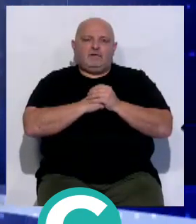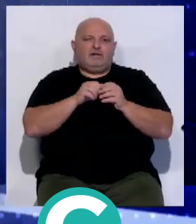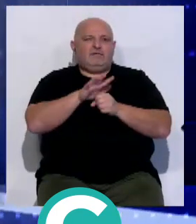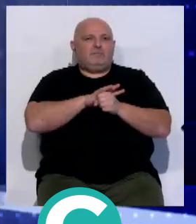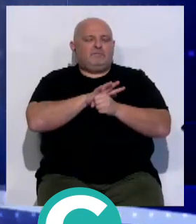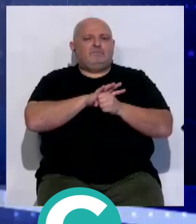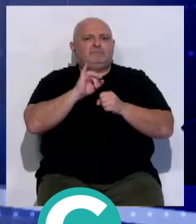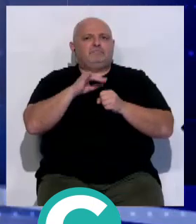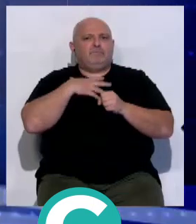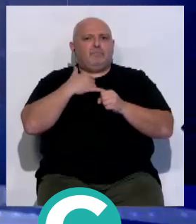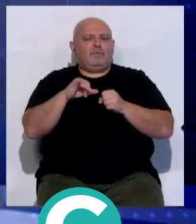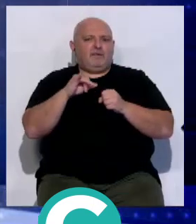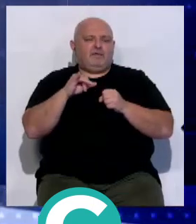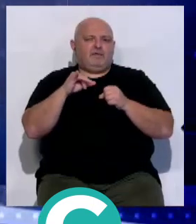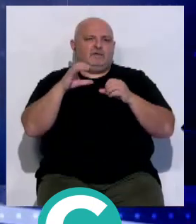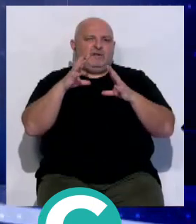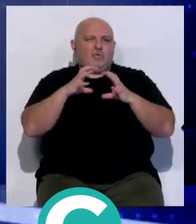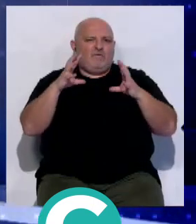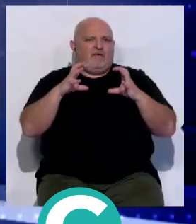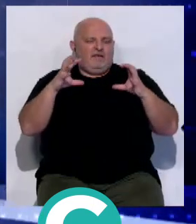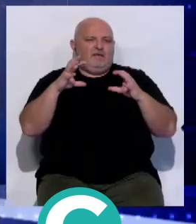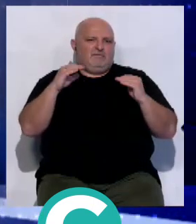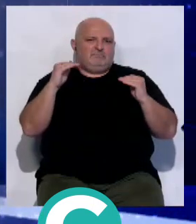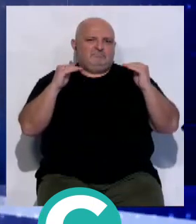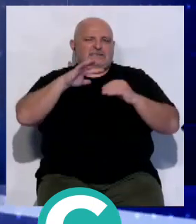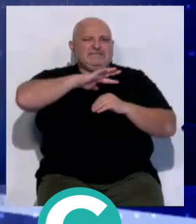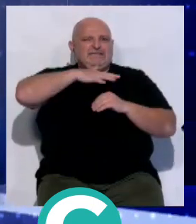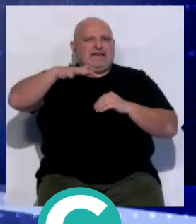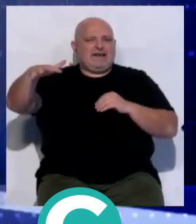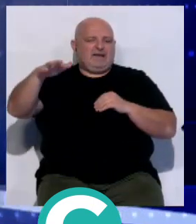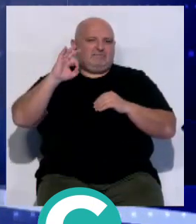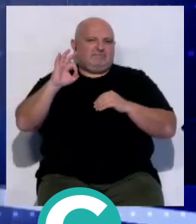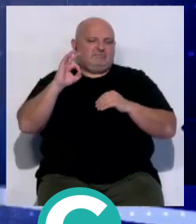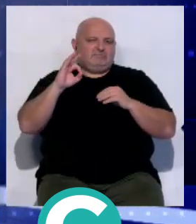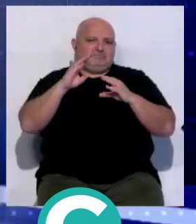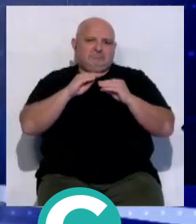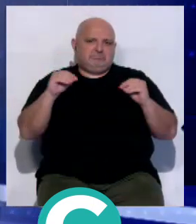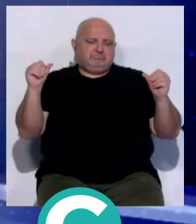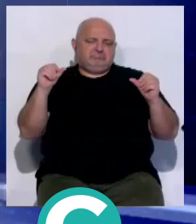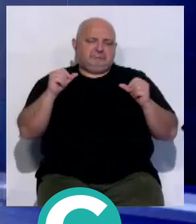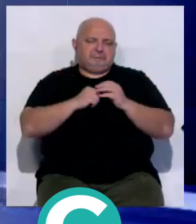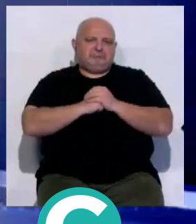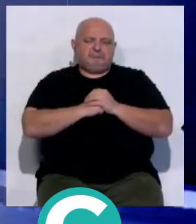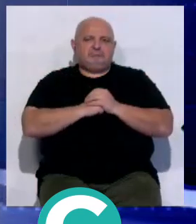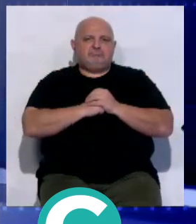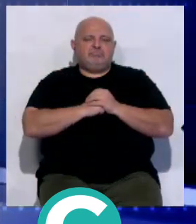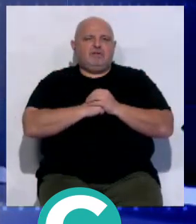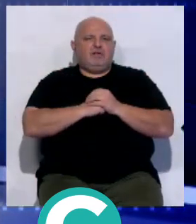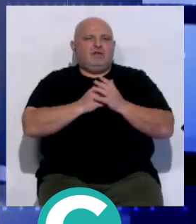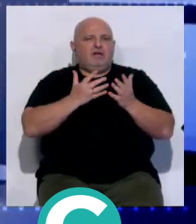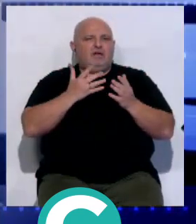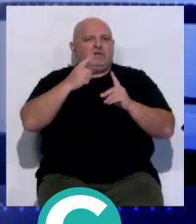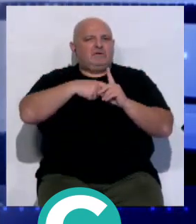Para la provincia se esperan intervalos nubosos de tipo alto en la sierra, permaneciendo despejado en el resto. Las